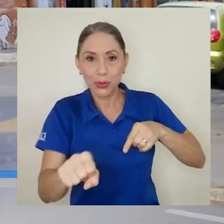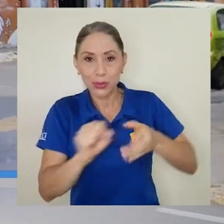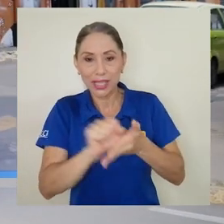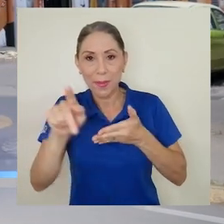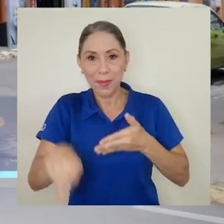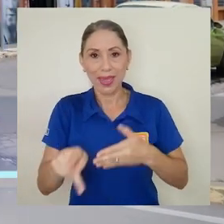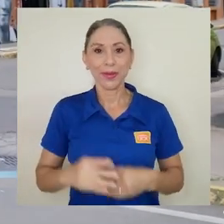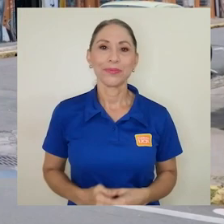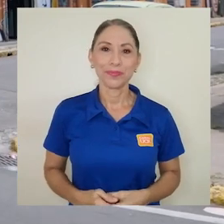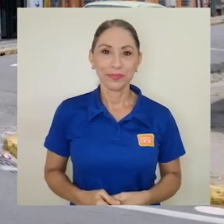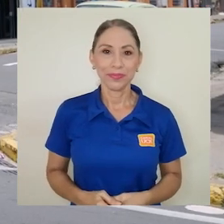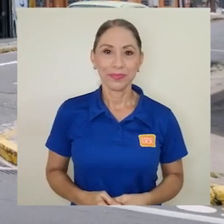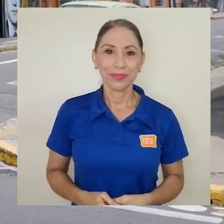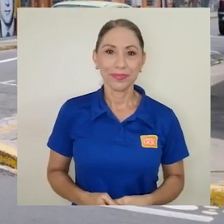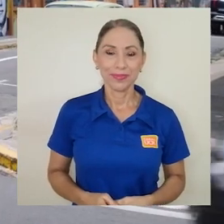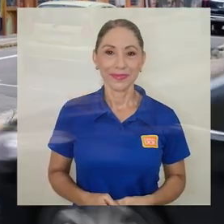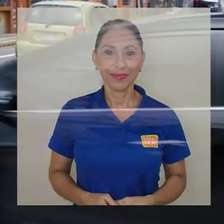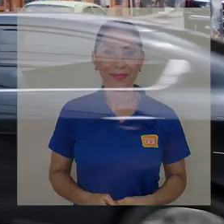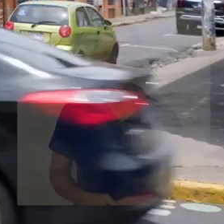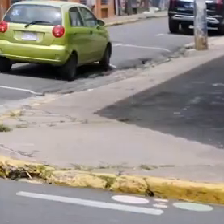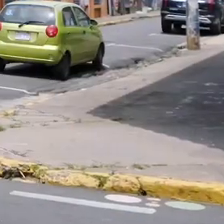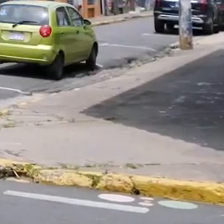Zaprisa en San Pedro de Montes de Oca.